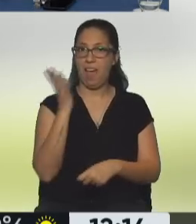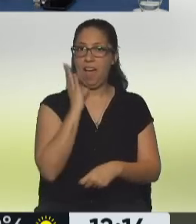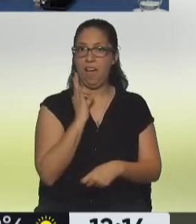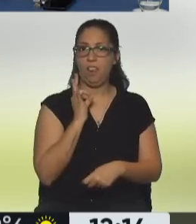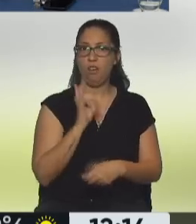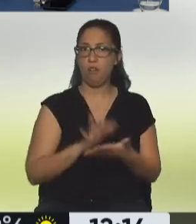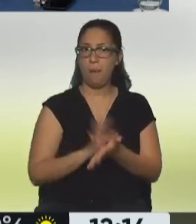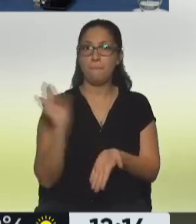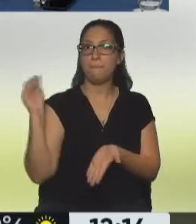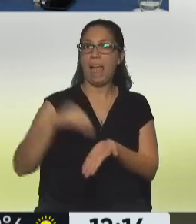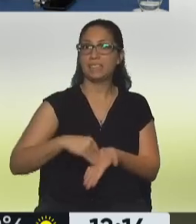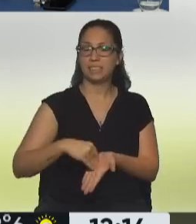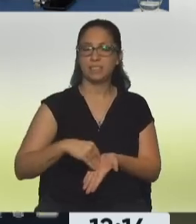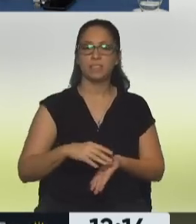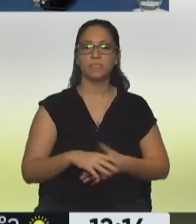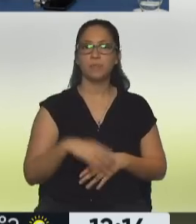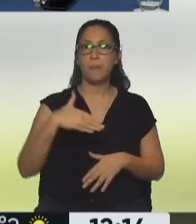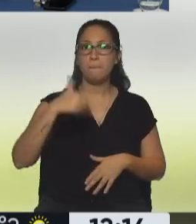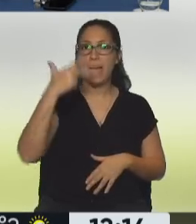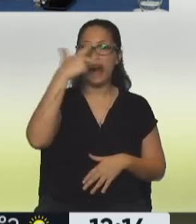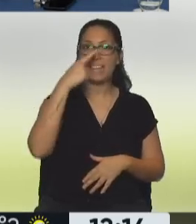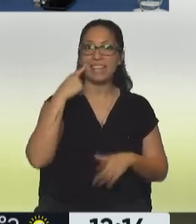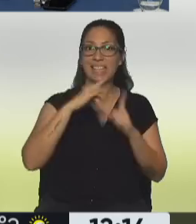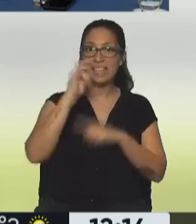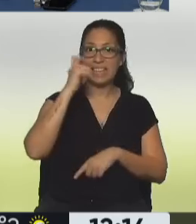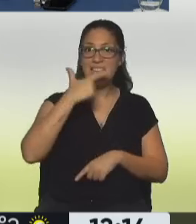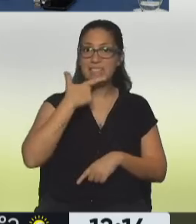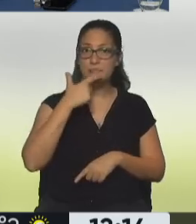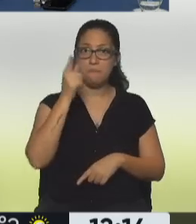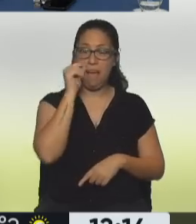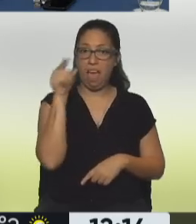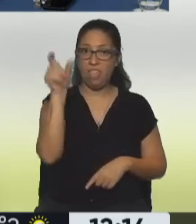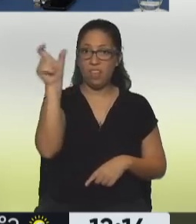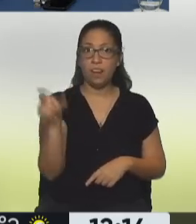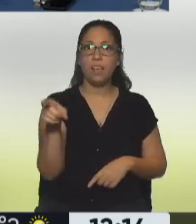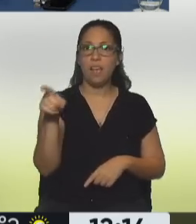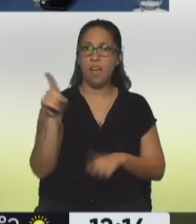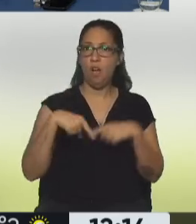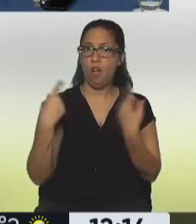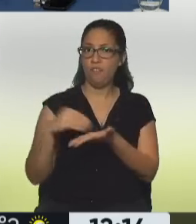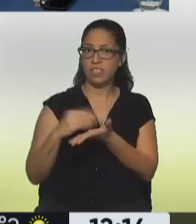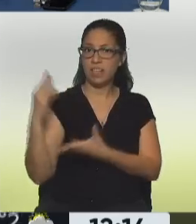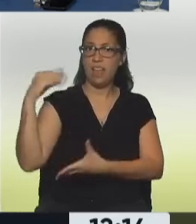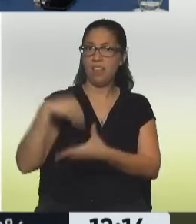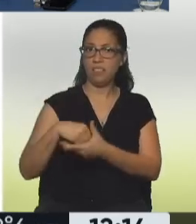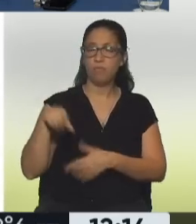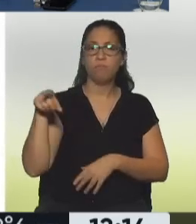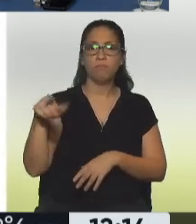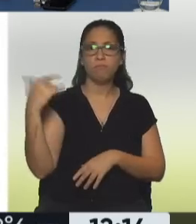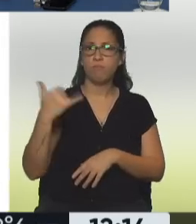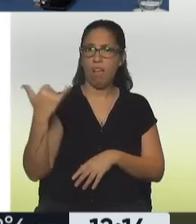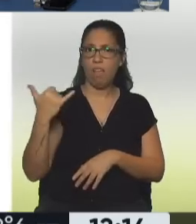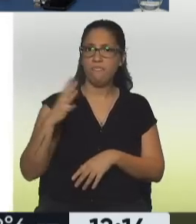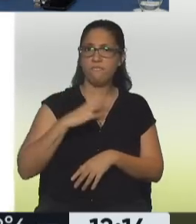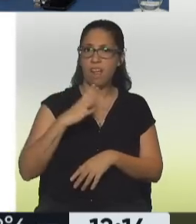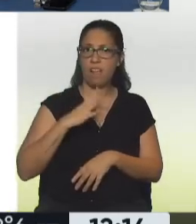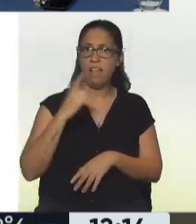y además, Maíke Padre, el camarista, tiene en su despacho a resolución confirmar